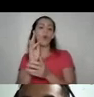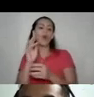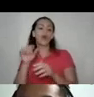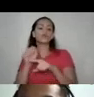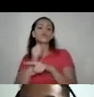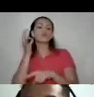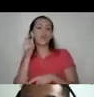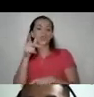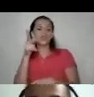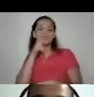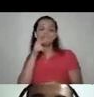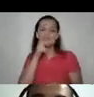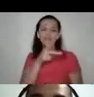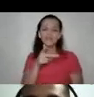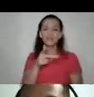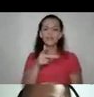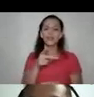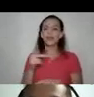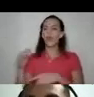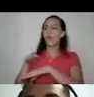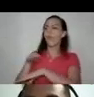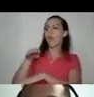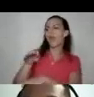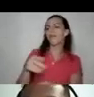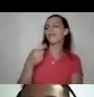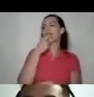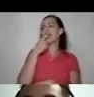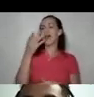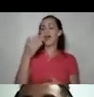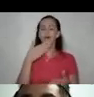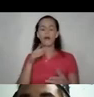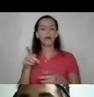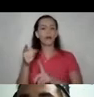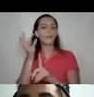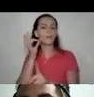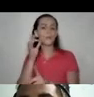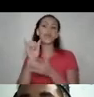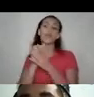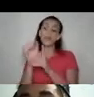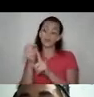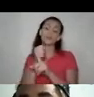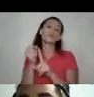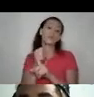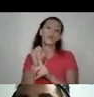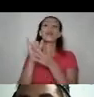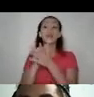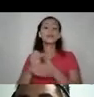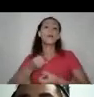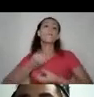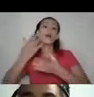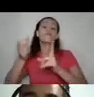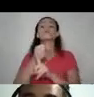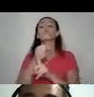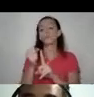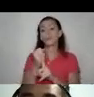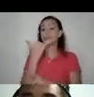son esos chistes donde la culebra no sé qué y me río ¿verdad? entonces esa es violencia esas son manifestaciones de violencia que